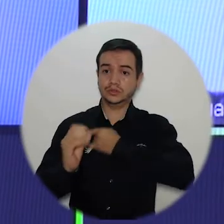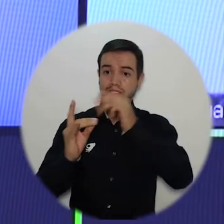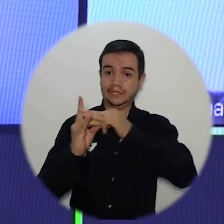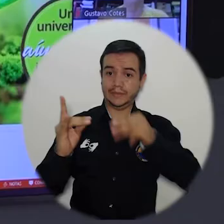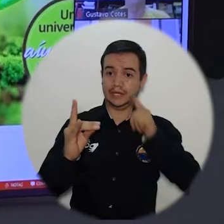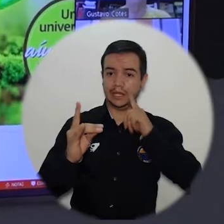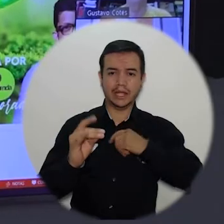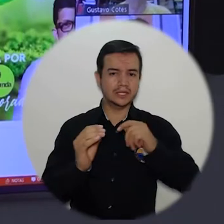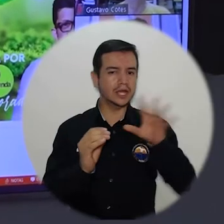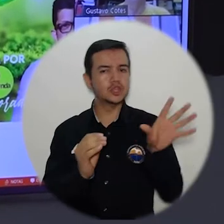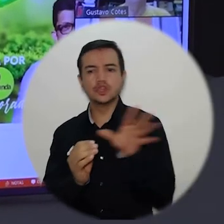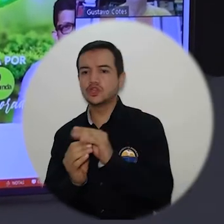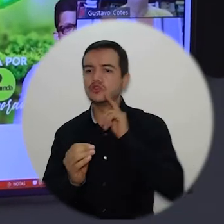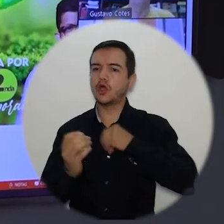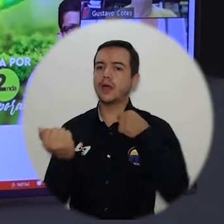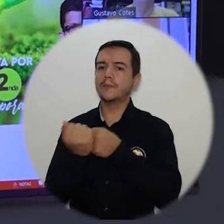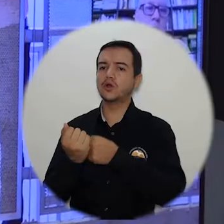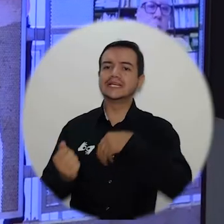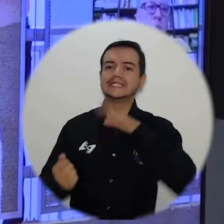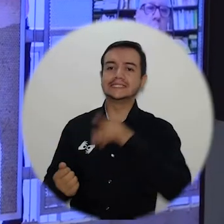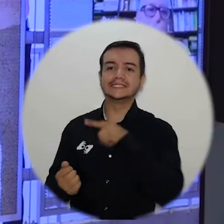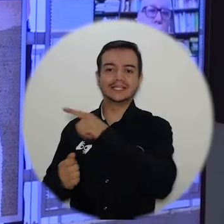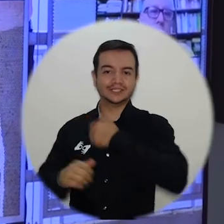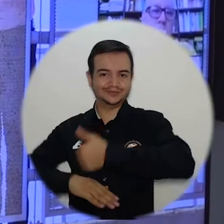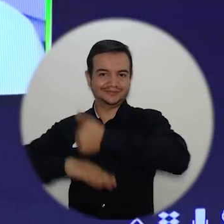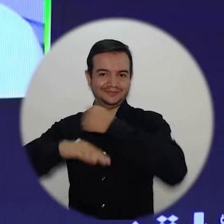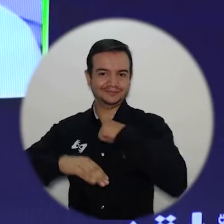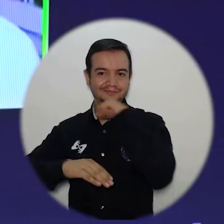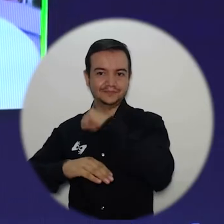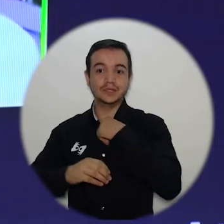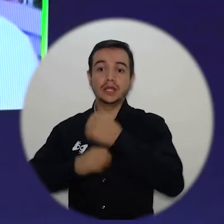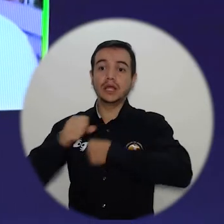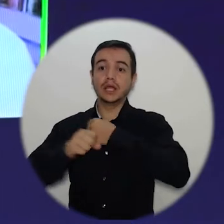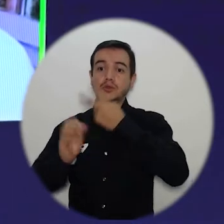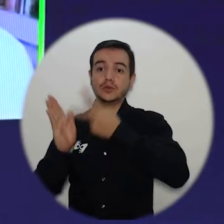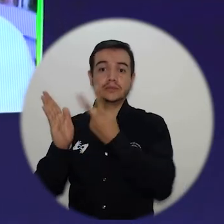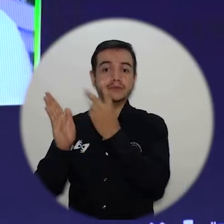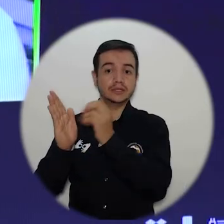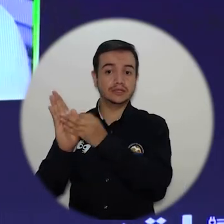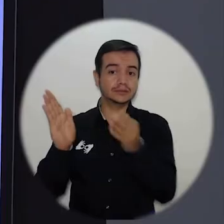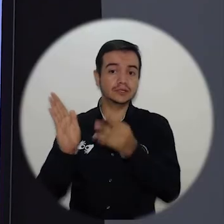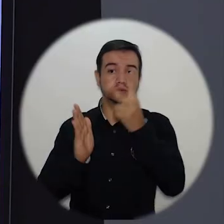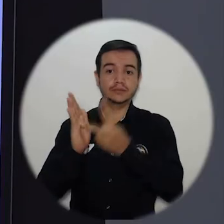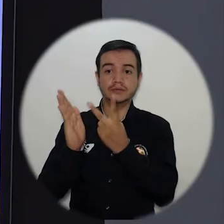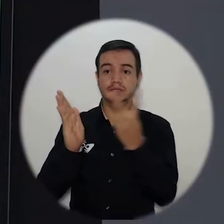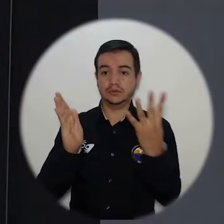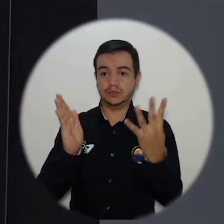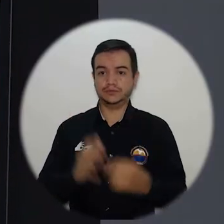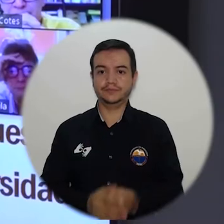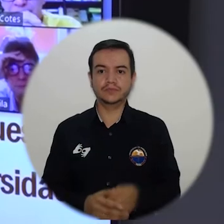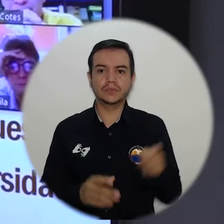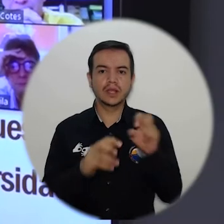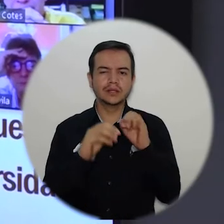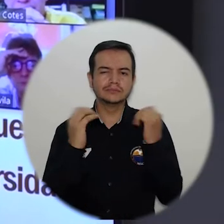Magdalena designó al doctor Pablo Vera Salazar como rector de la institución para el periodo 2020-2024. El máximo